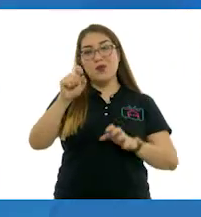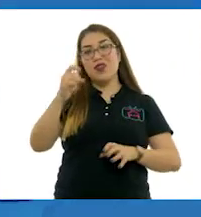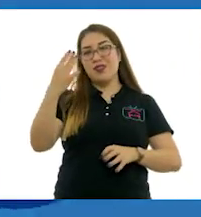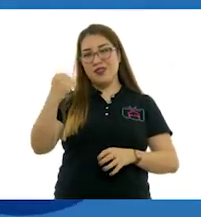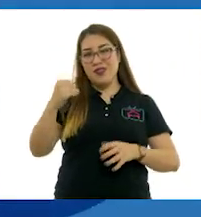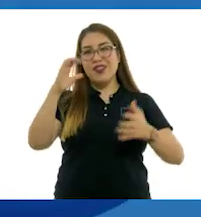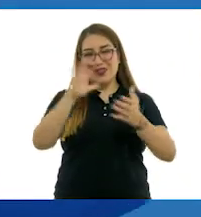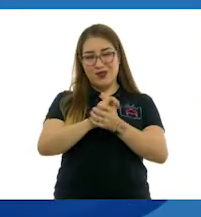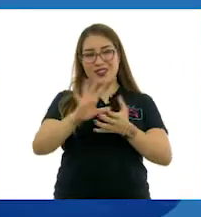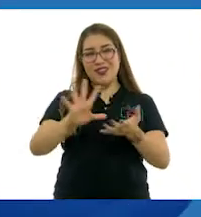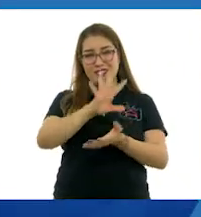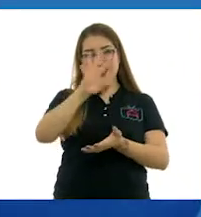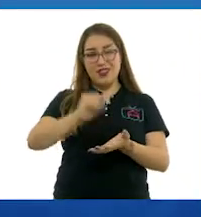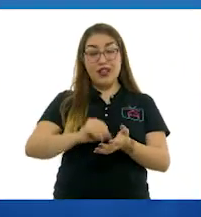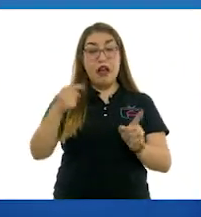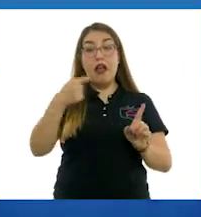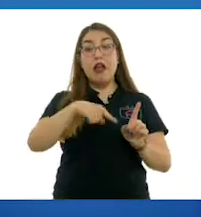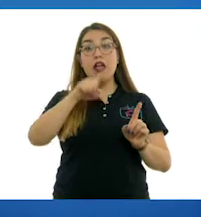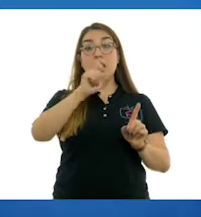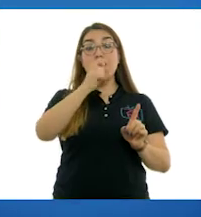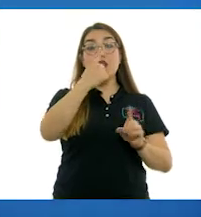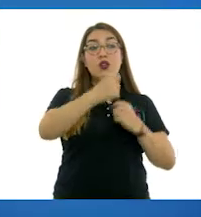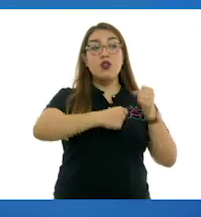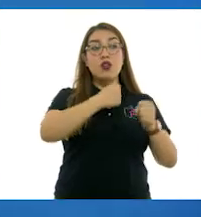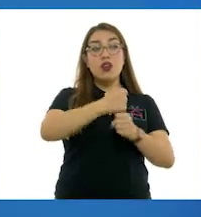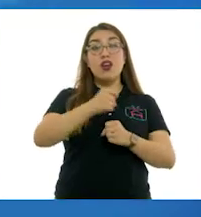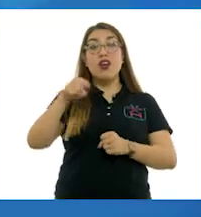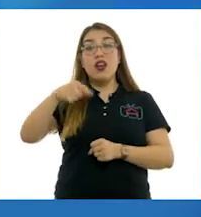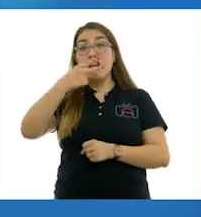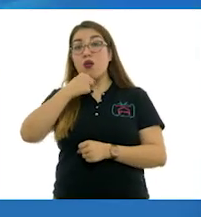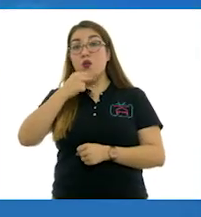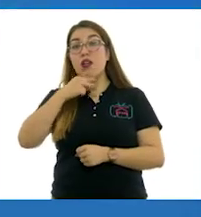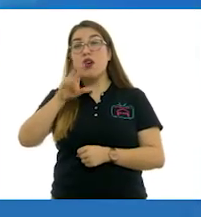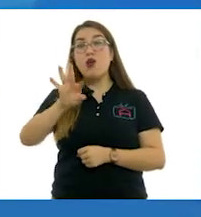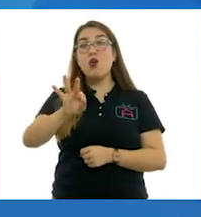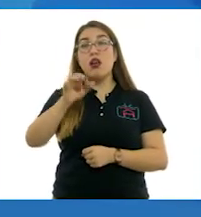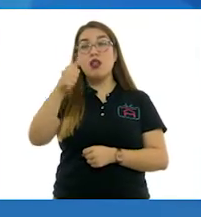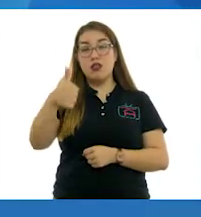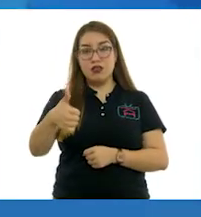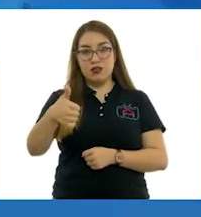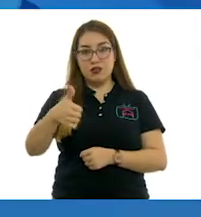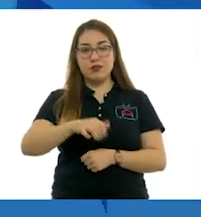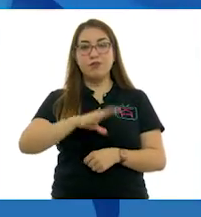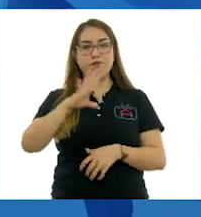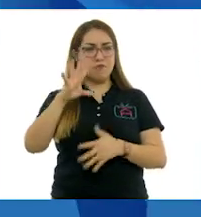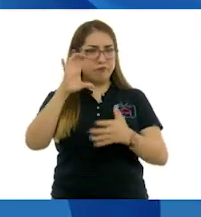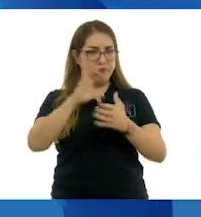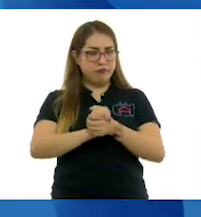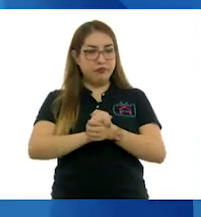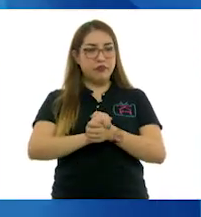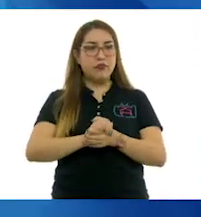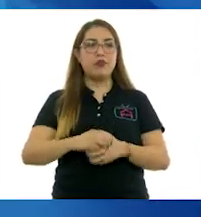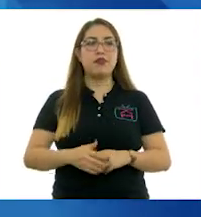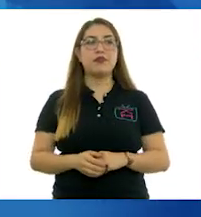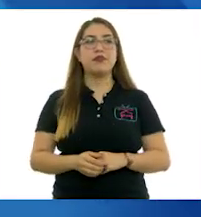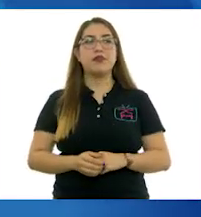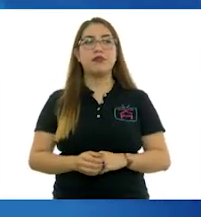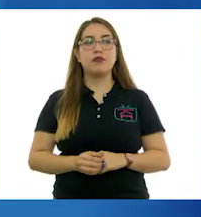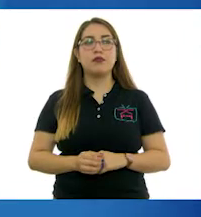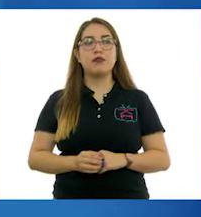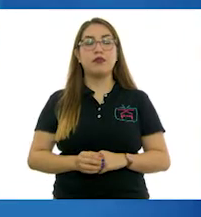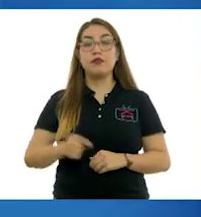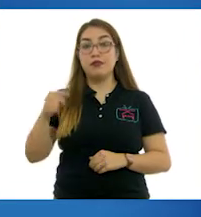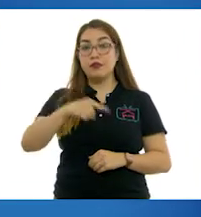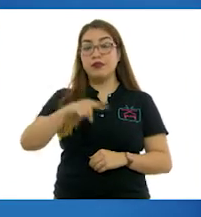matrimonio. Ella tenía 21 años y él 46. Influida por las ideas de vindicación de identidad que